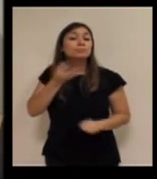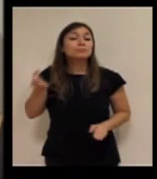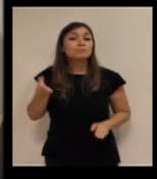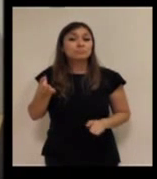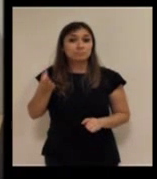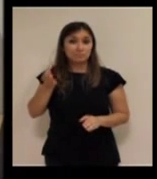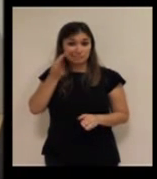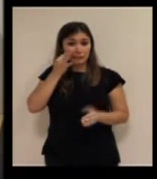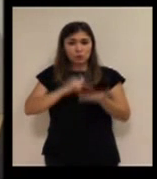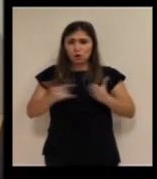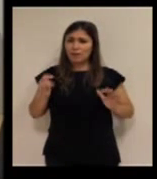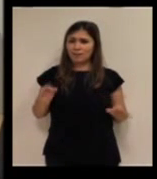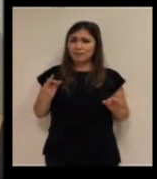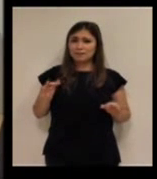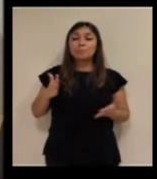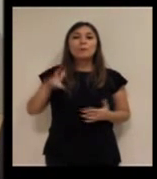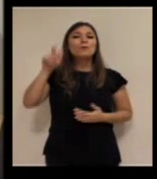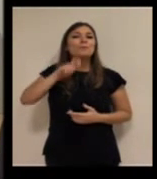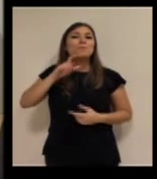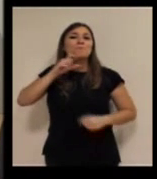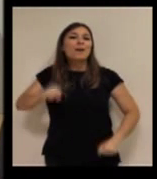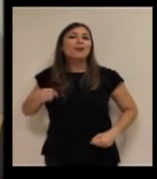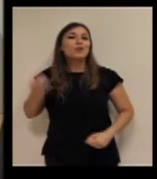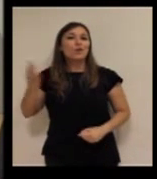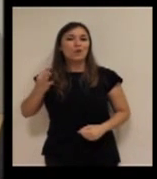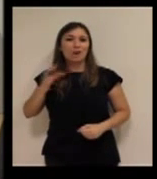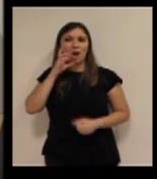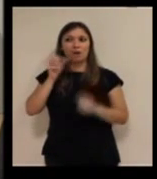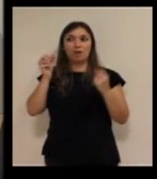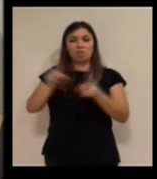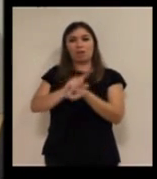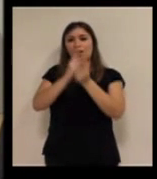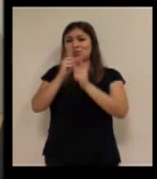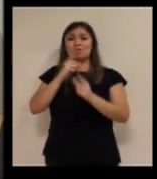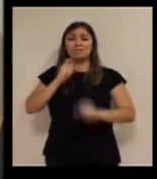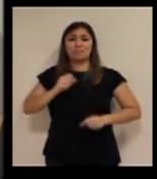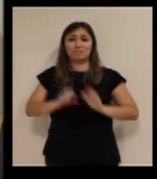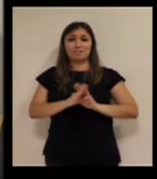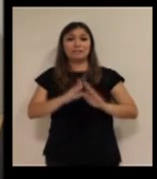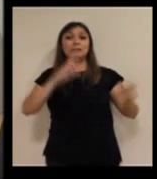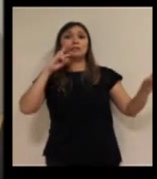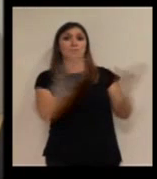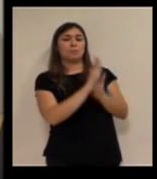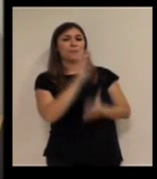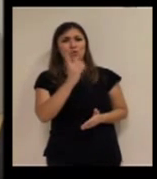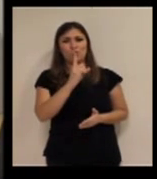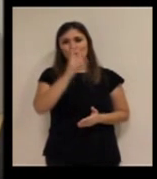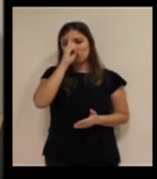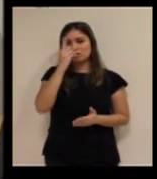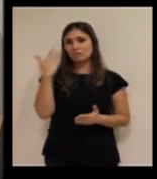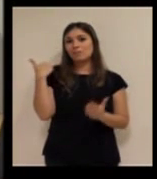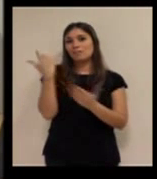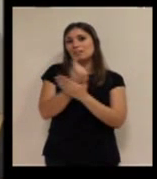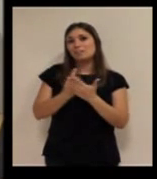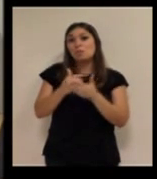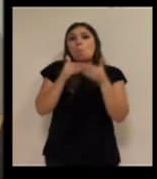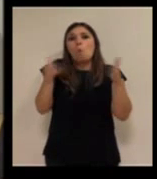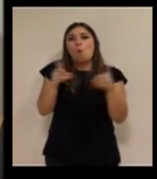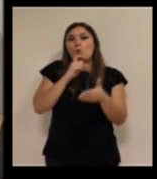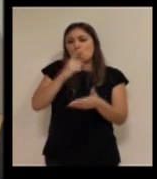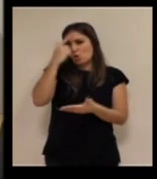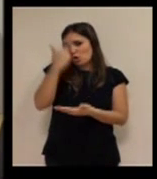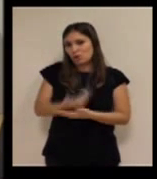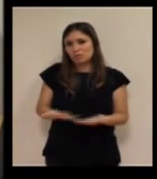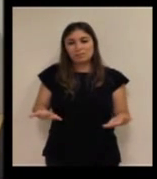que la tecnología es la tecnología, pero el mayor no vamos a cambiar, seguiremos siendo mayores. El acierto está... Yo no sé cómo se diseñaron esos primeros equipos.